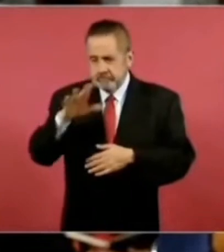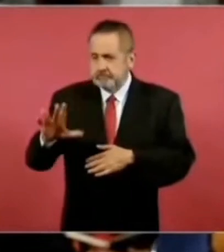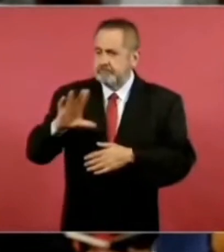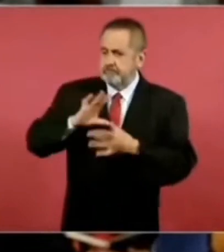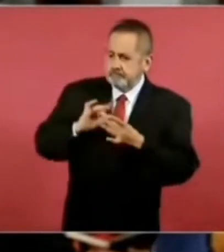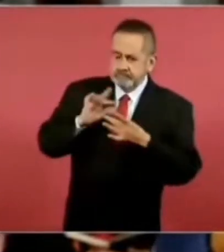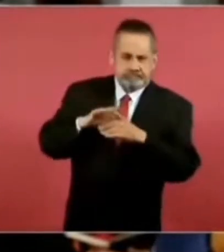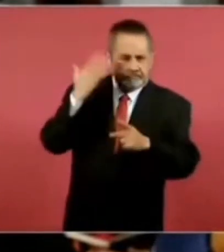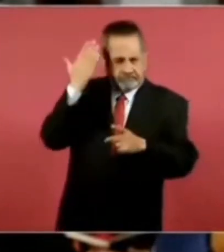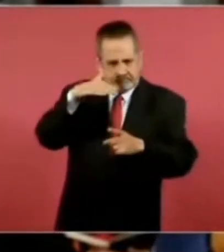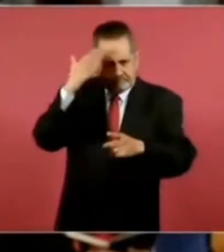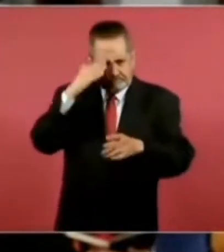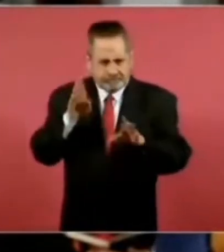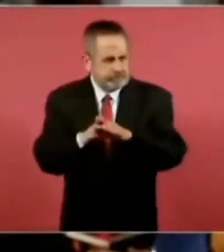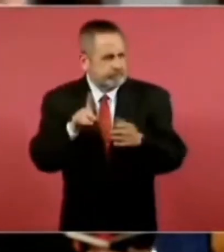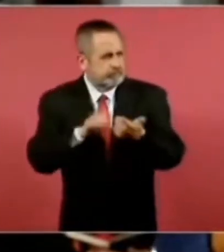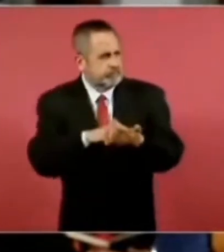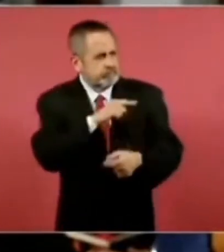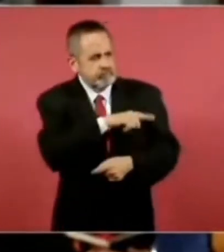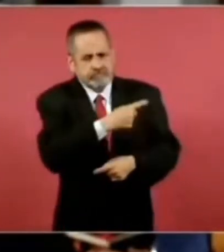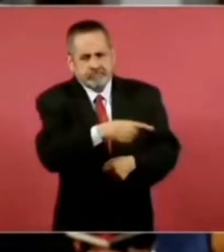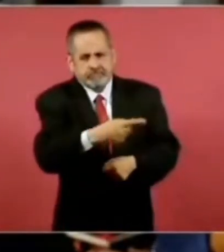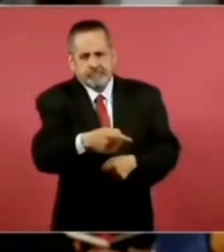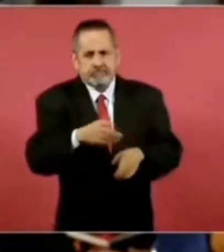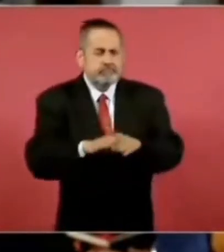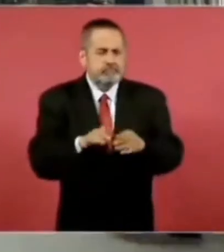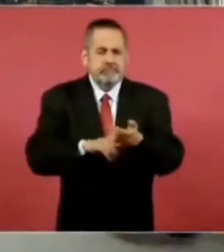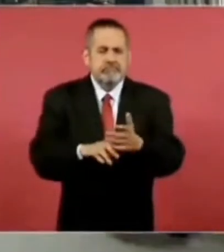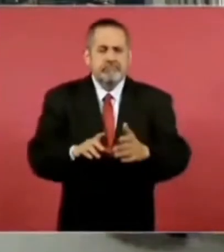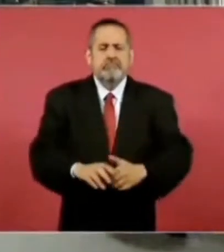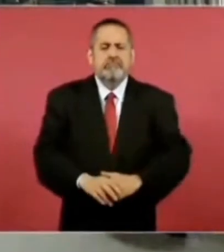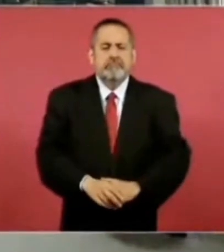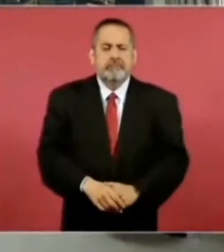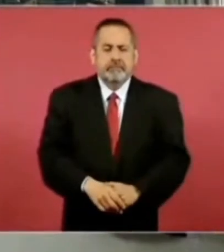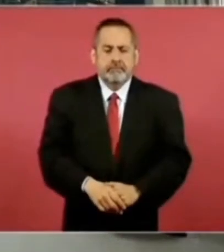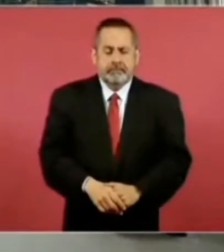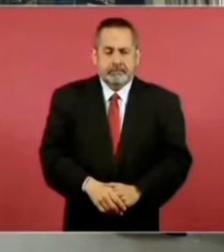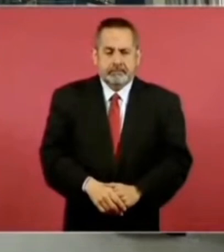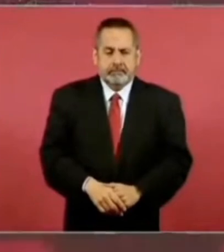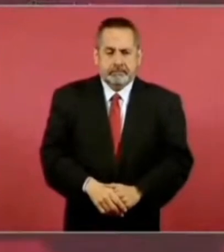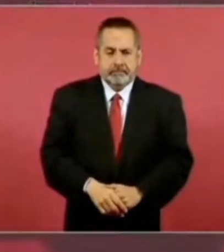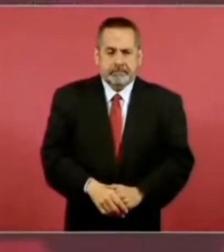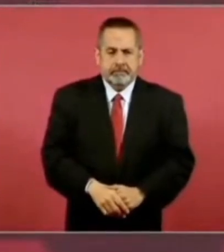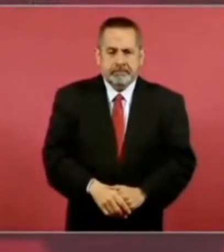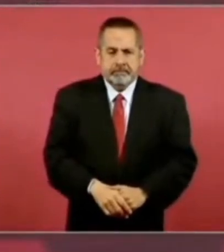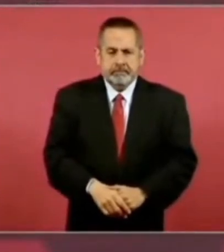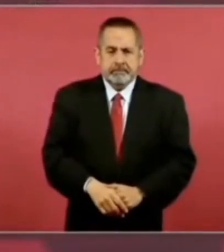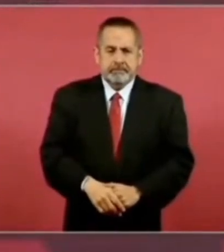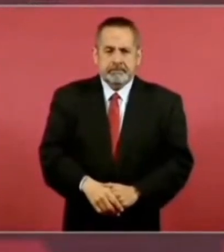de todas estas acciones de espionaje que se vino dando en los gobiernos anteriores. Gracias. No, no tenemos